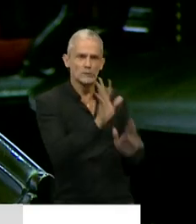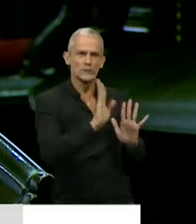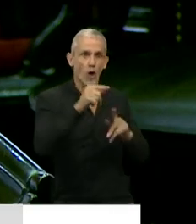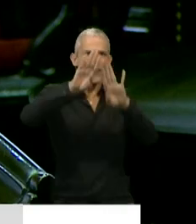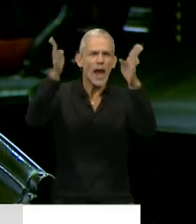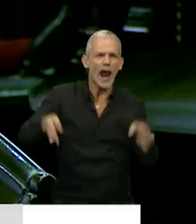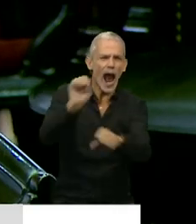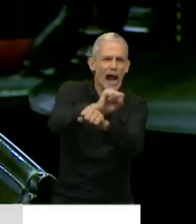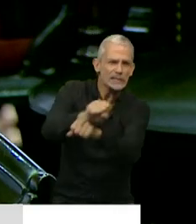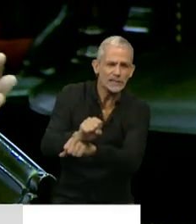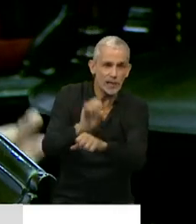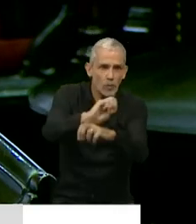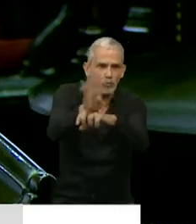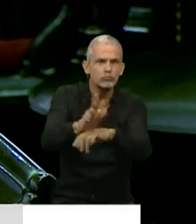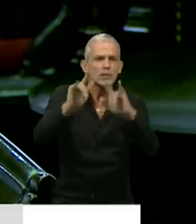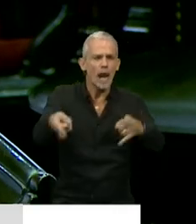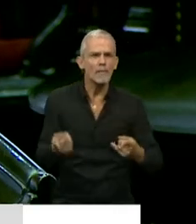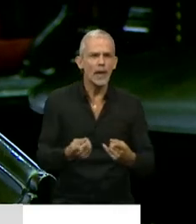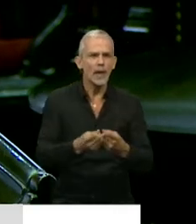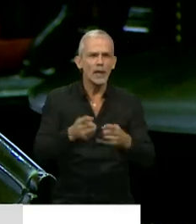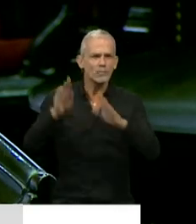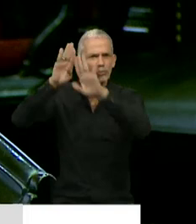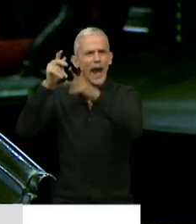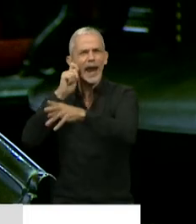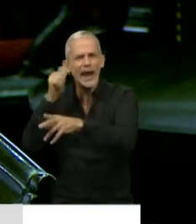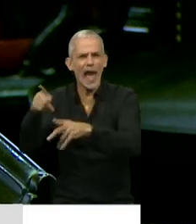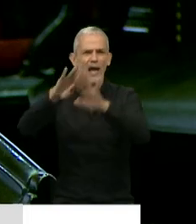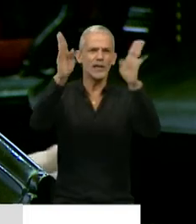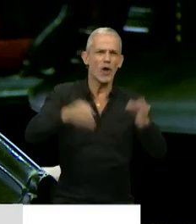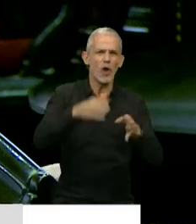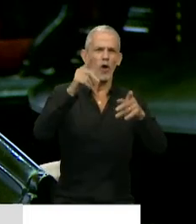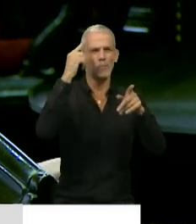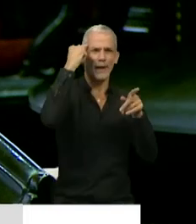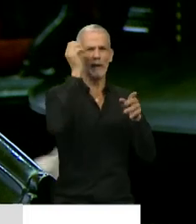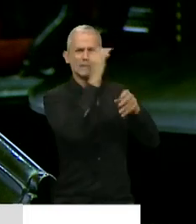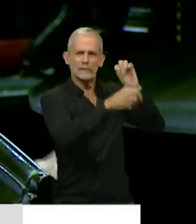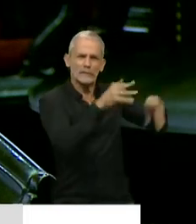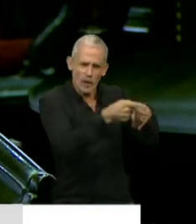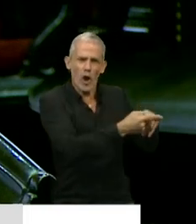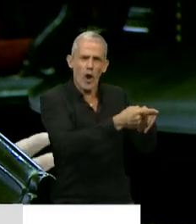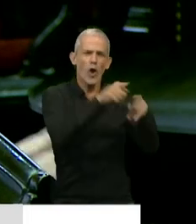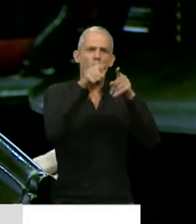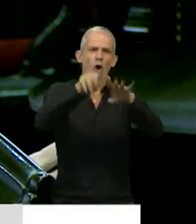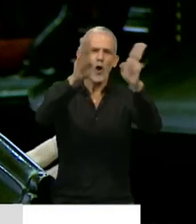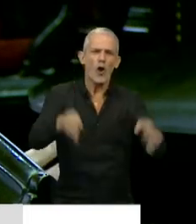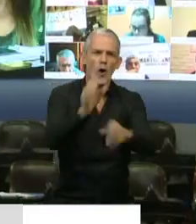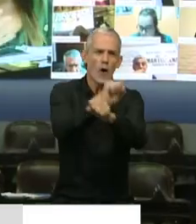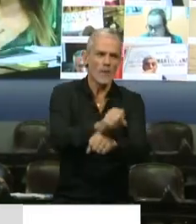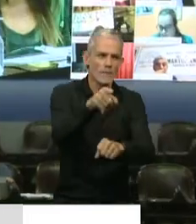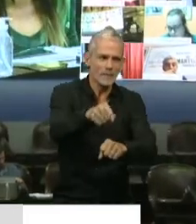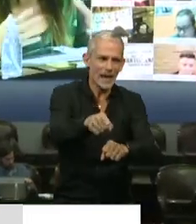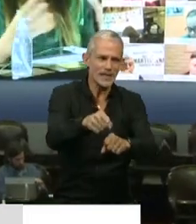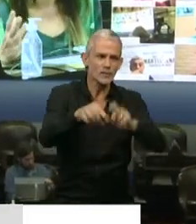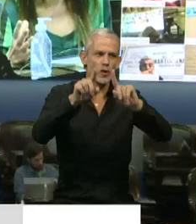las cárceles. Porque son tanto las cárceles como los geriátricos como los manicomios aquellos lugares donde hemos depositado durante años